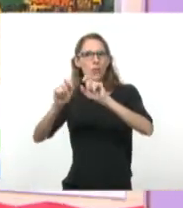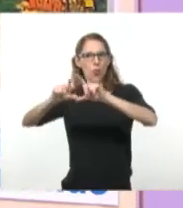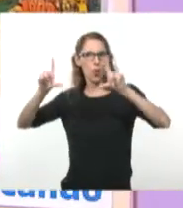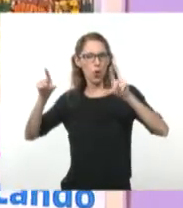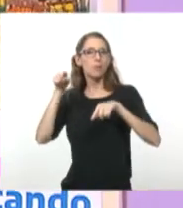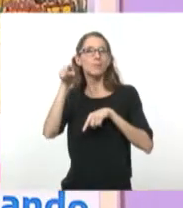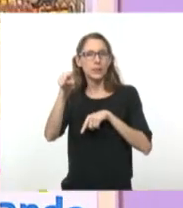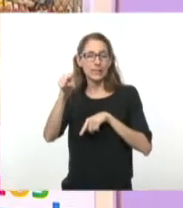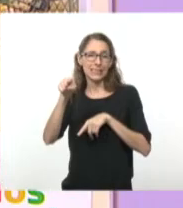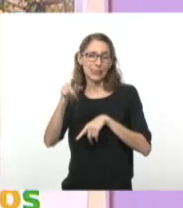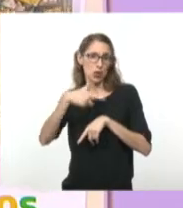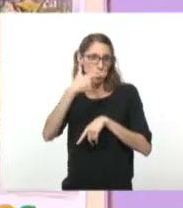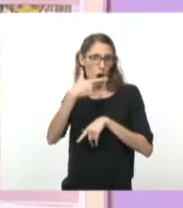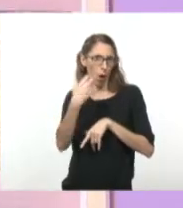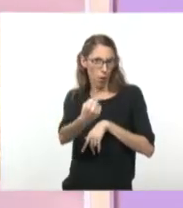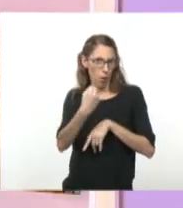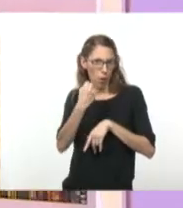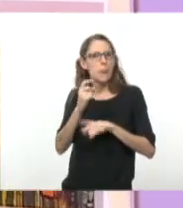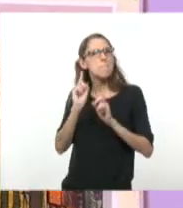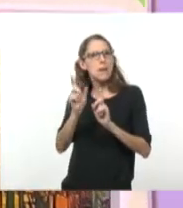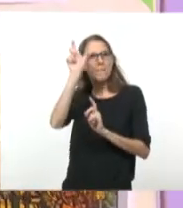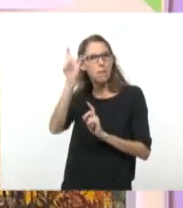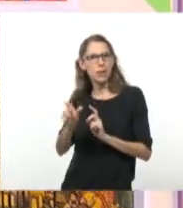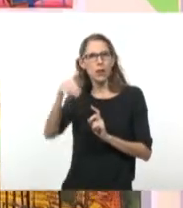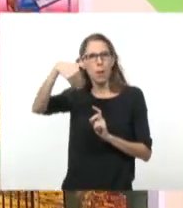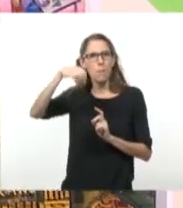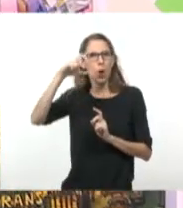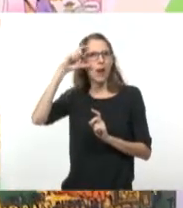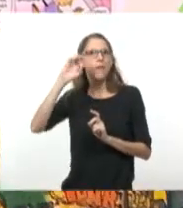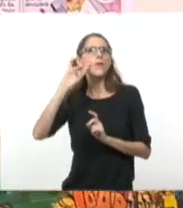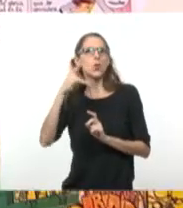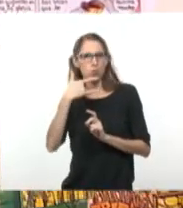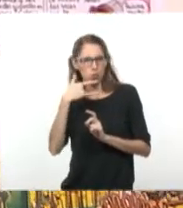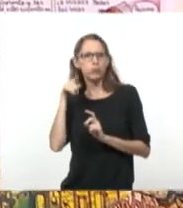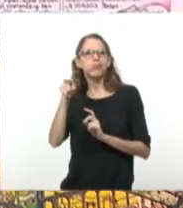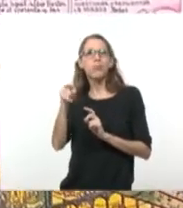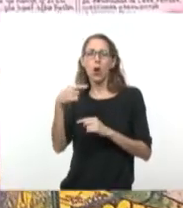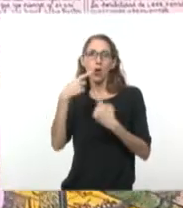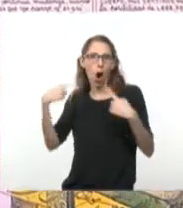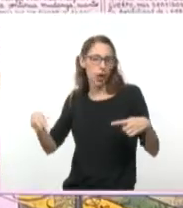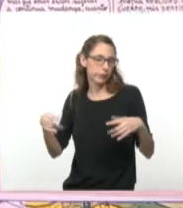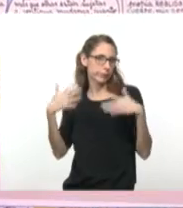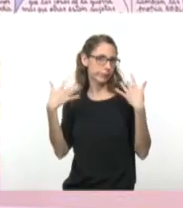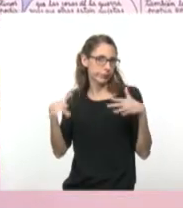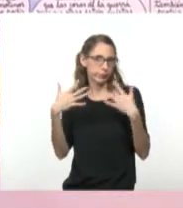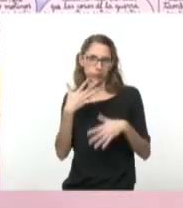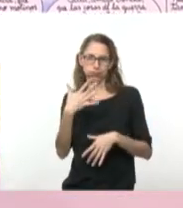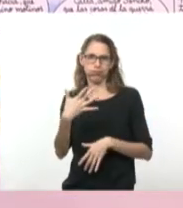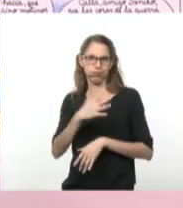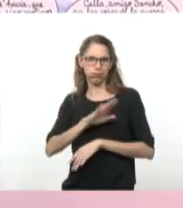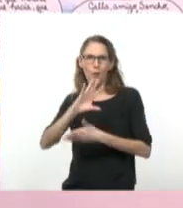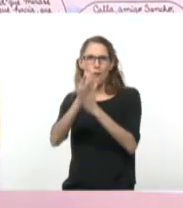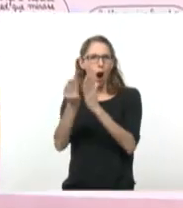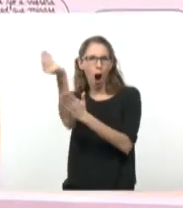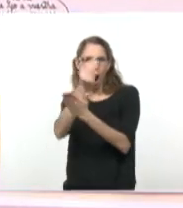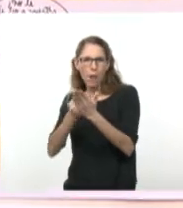historieta del mismo Moebius, que tiene, es muy impresionante el uso que hace del color. Tremendo. Es tremendo, es tremendo. Los